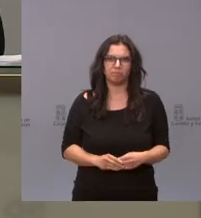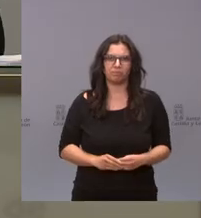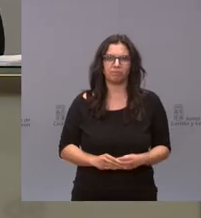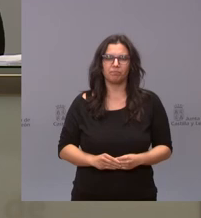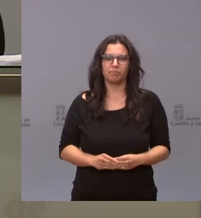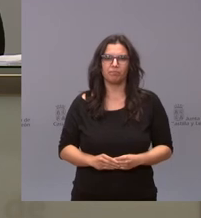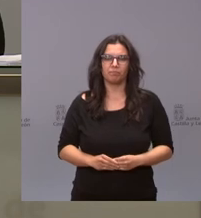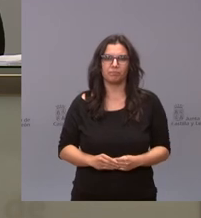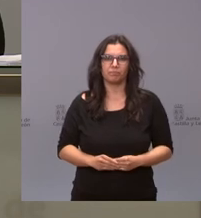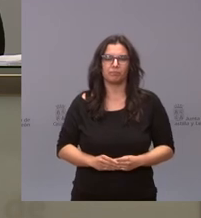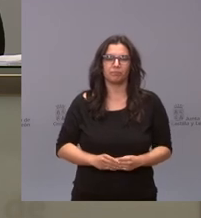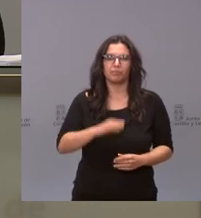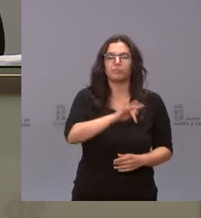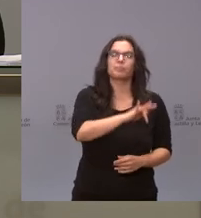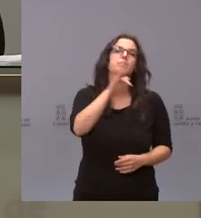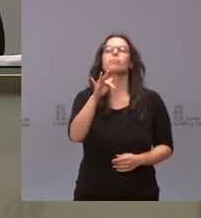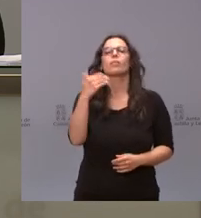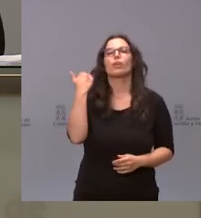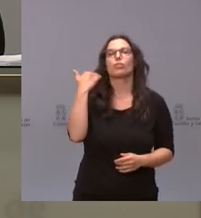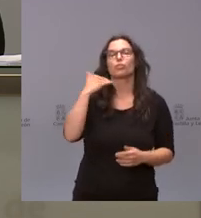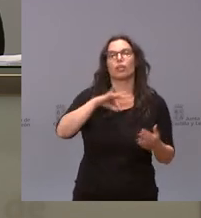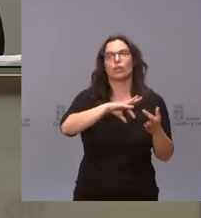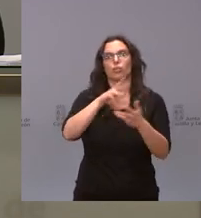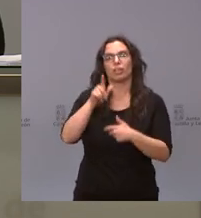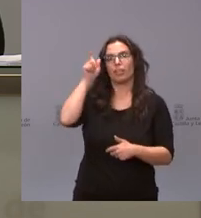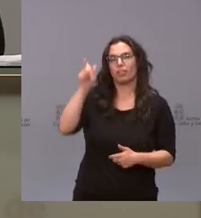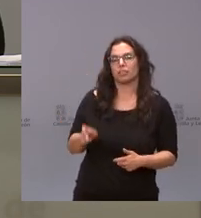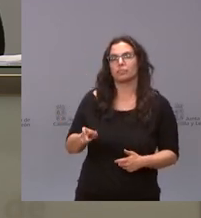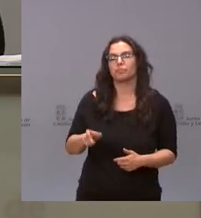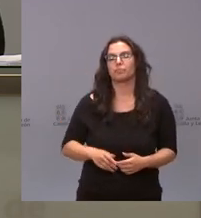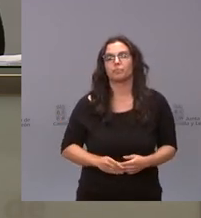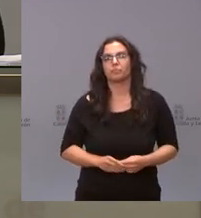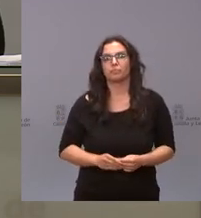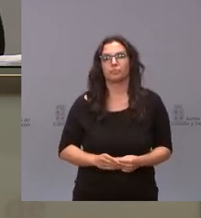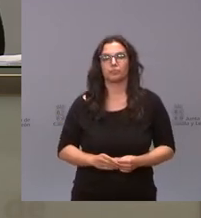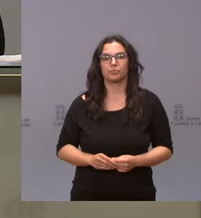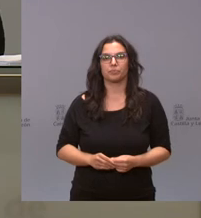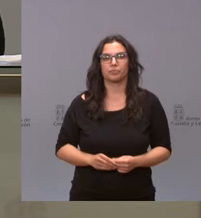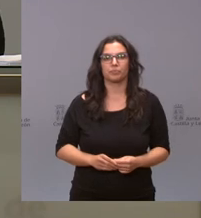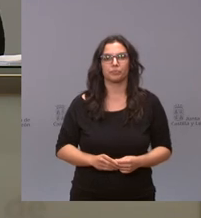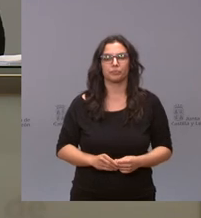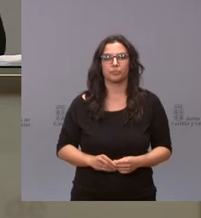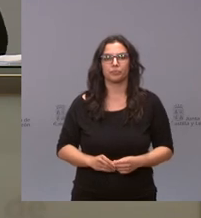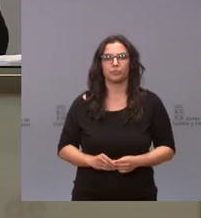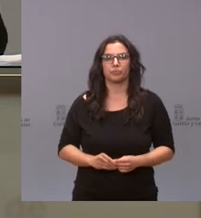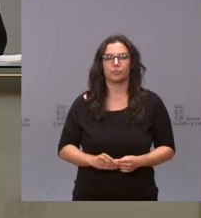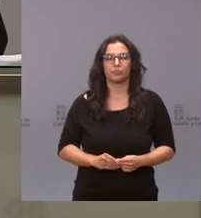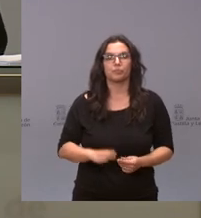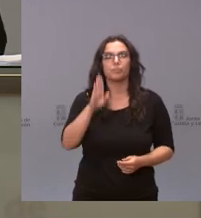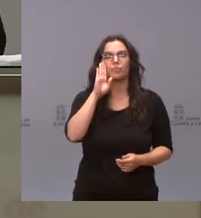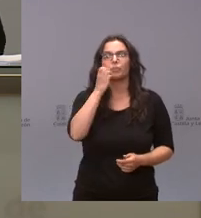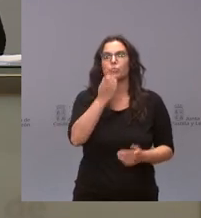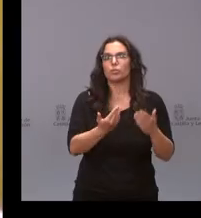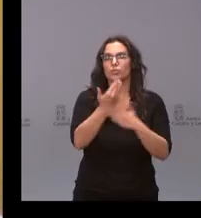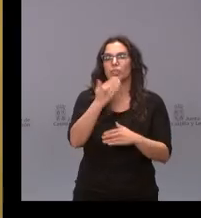completamos con Soria Noticias allí está Encarna Muñoz Encarna cuando quieras hola buenos días